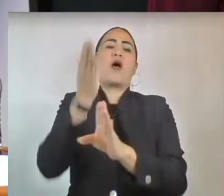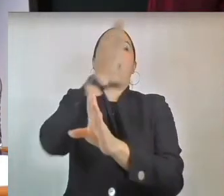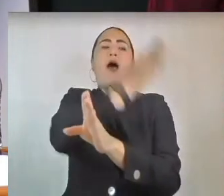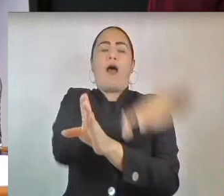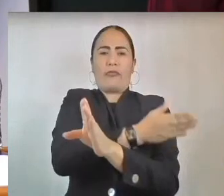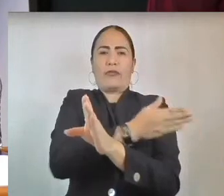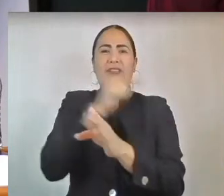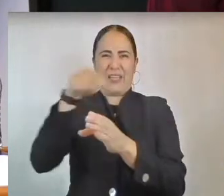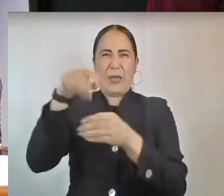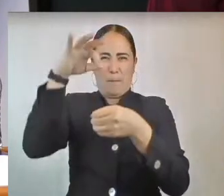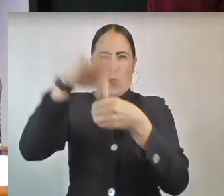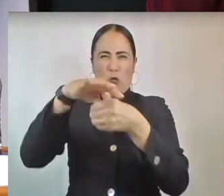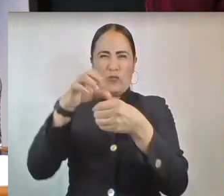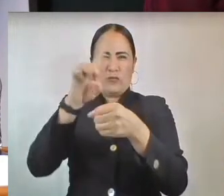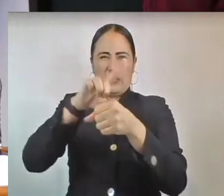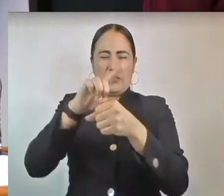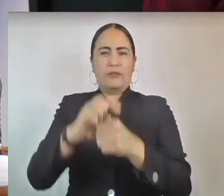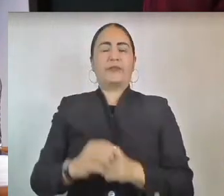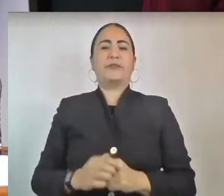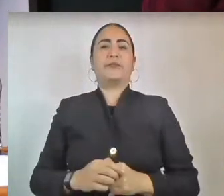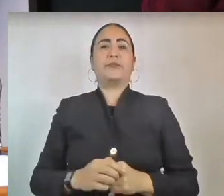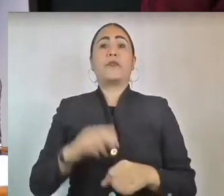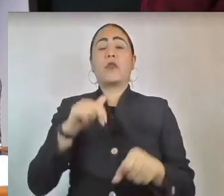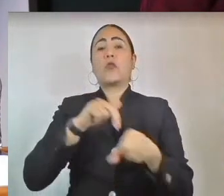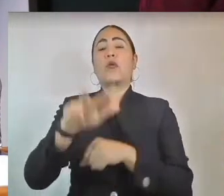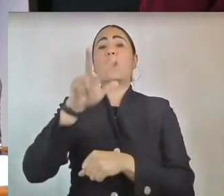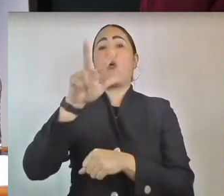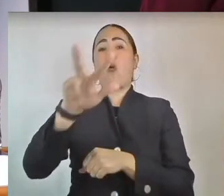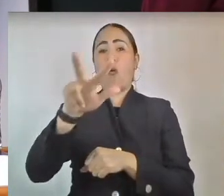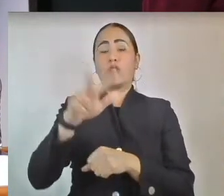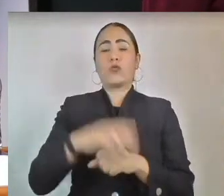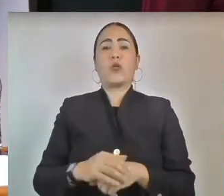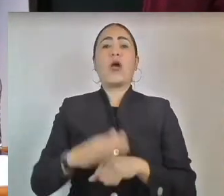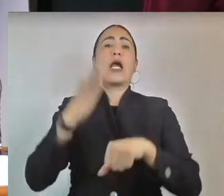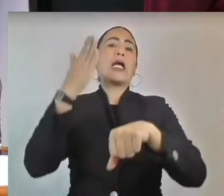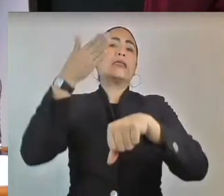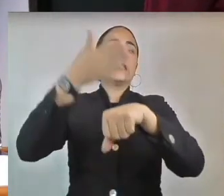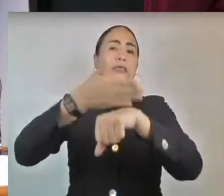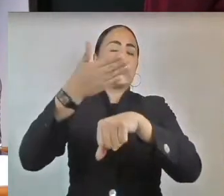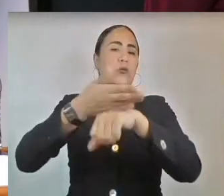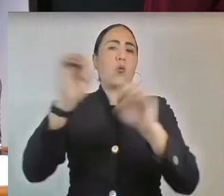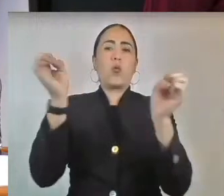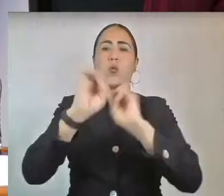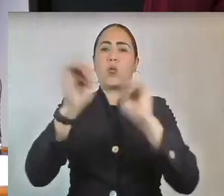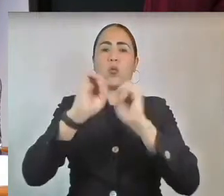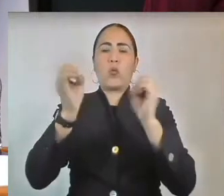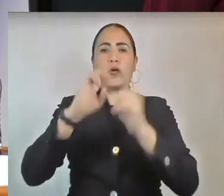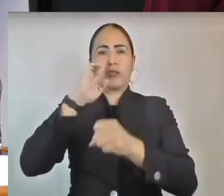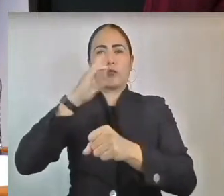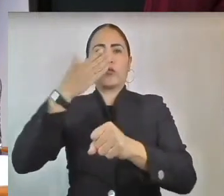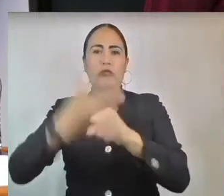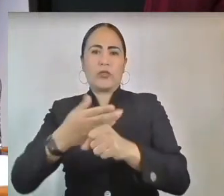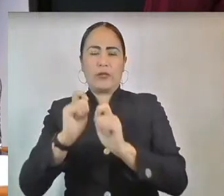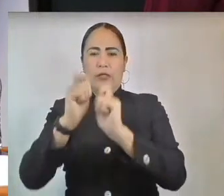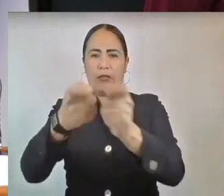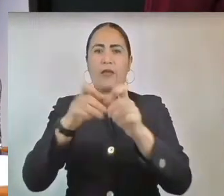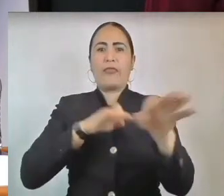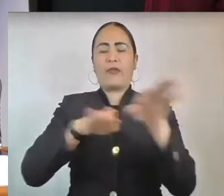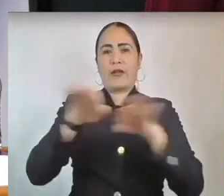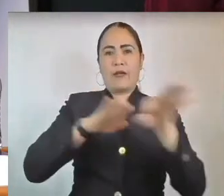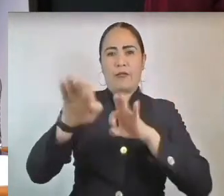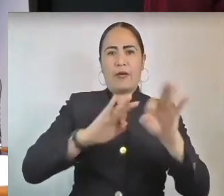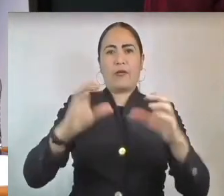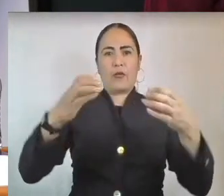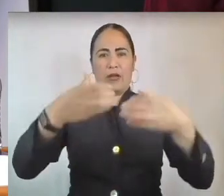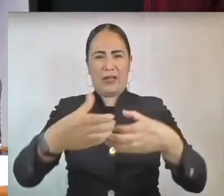Ocho, no haber sido sancionado en el desempeño de empleo, cargo o comisión en el Servicio Público